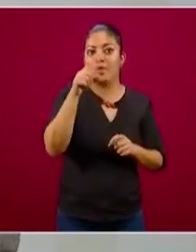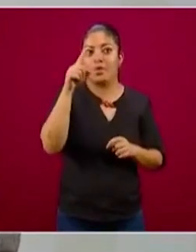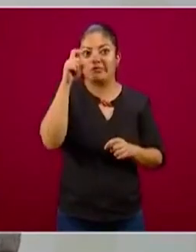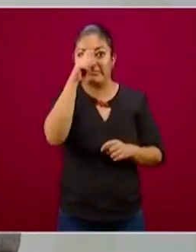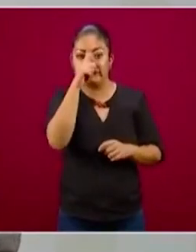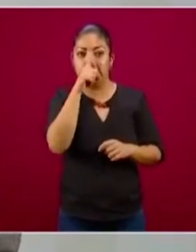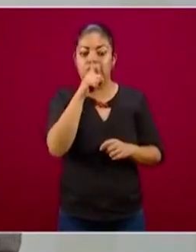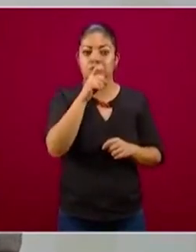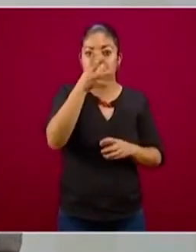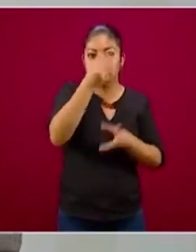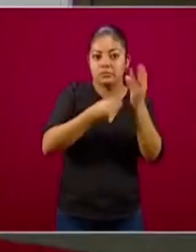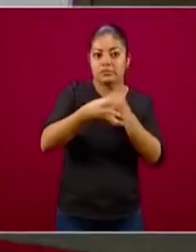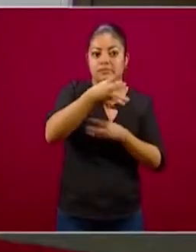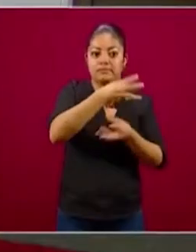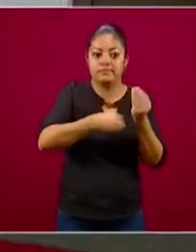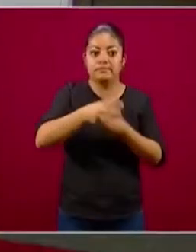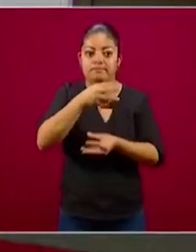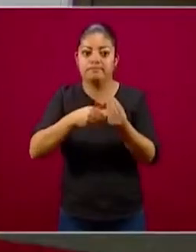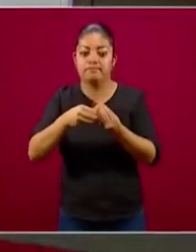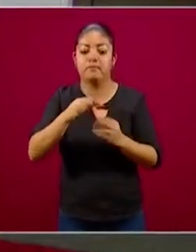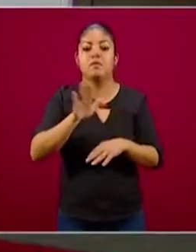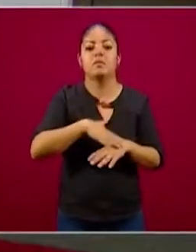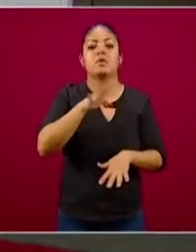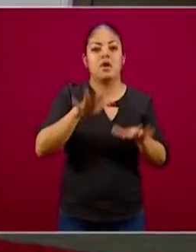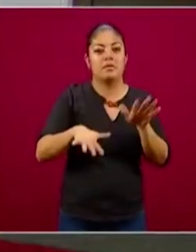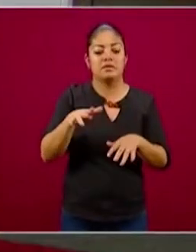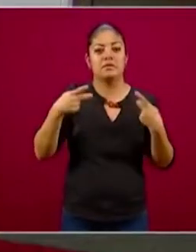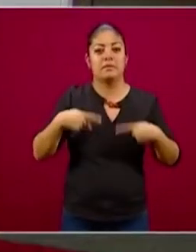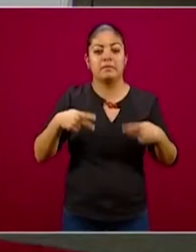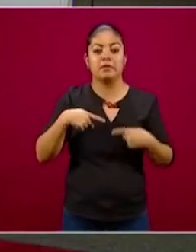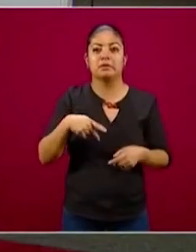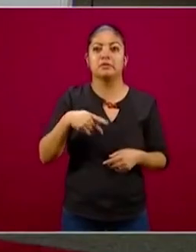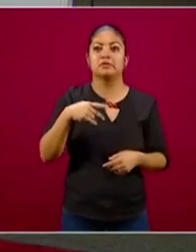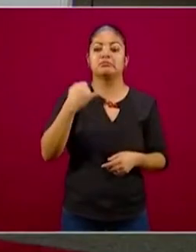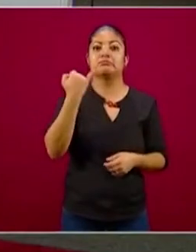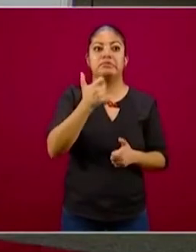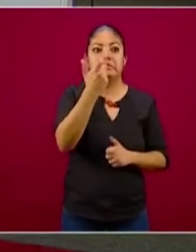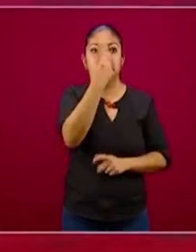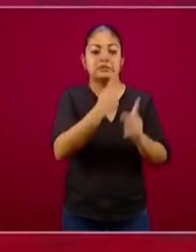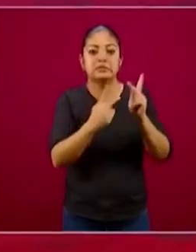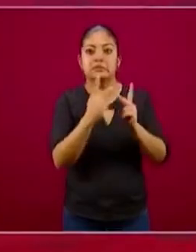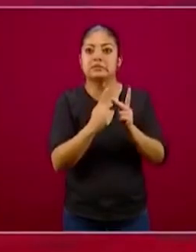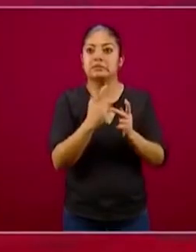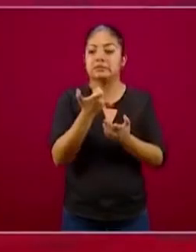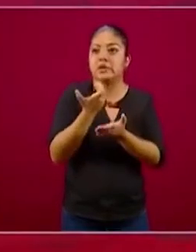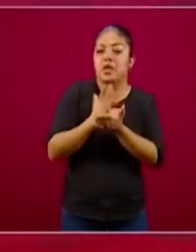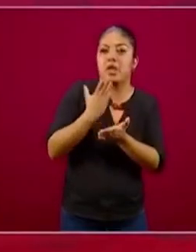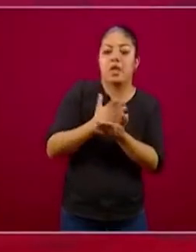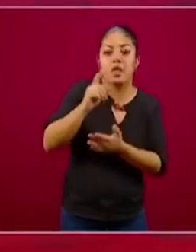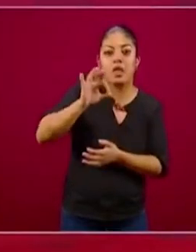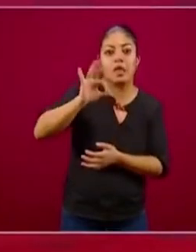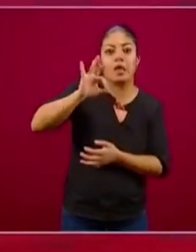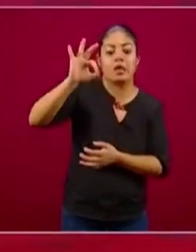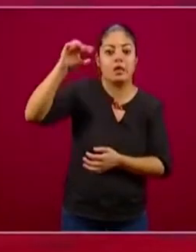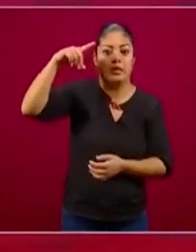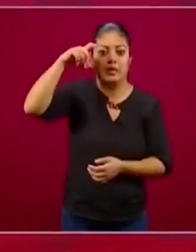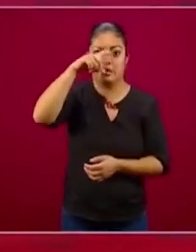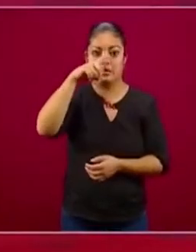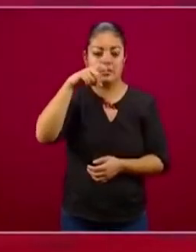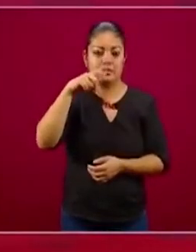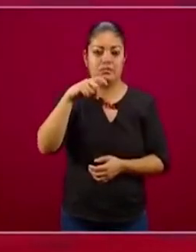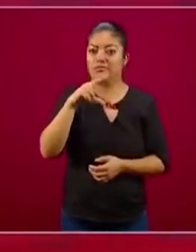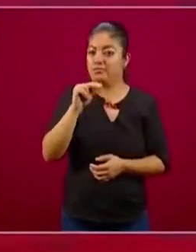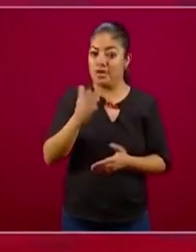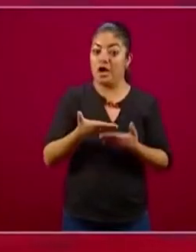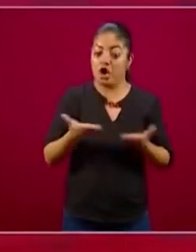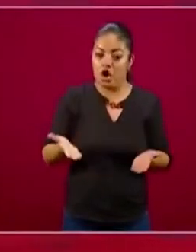muy alejado, parece para montos elevadísimos de capital, no lo es. Vamos a ir